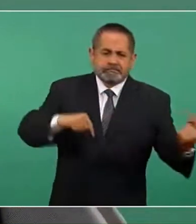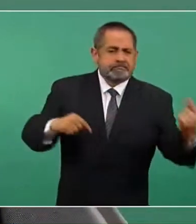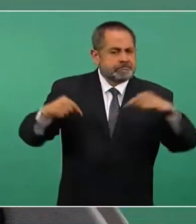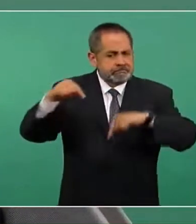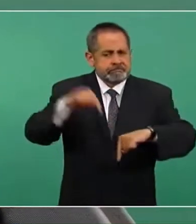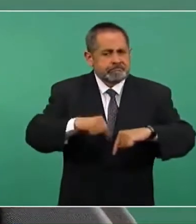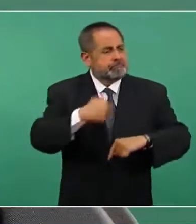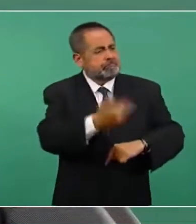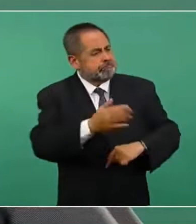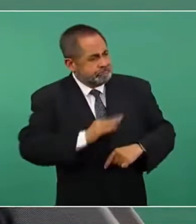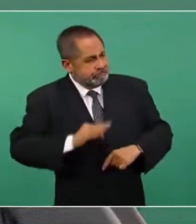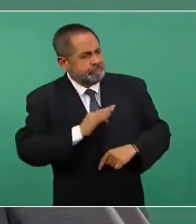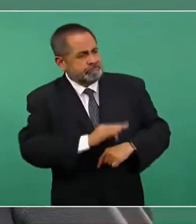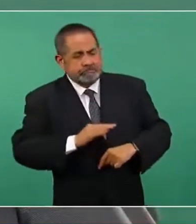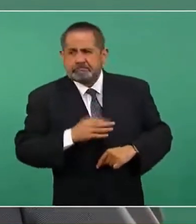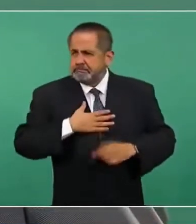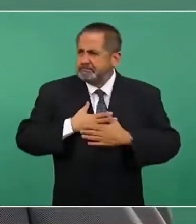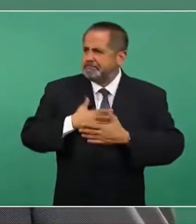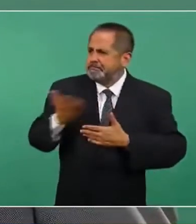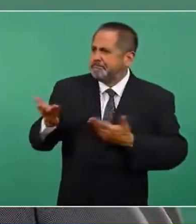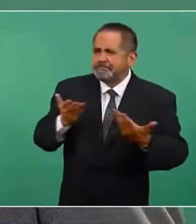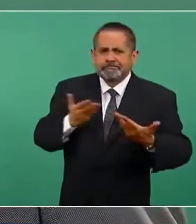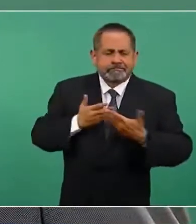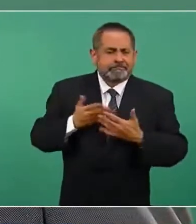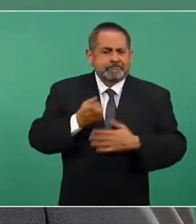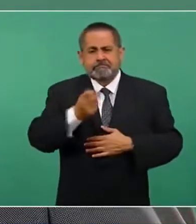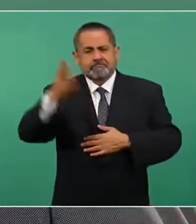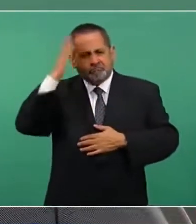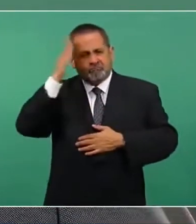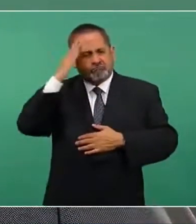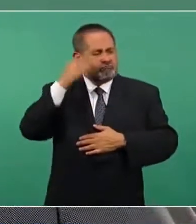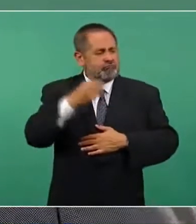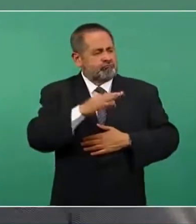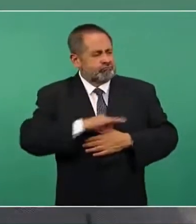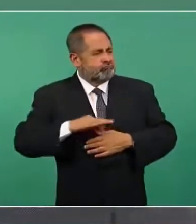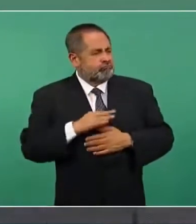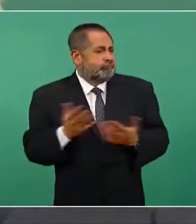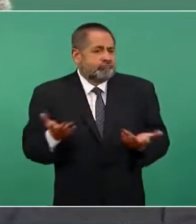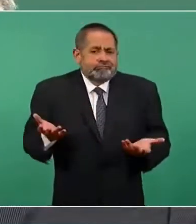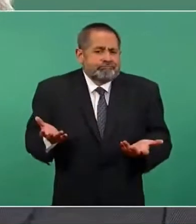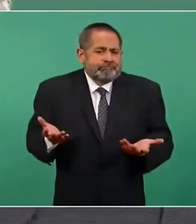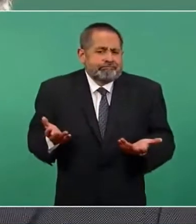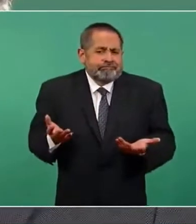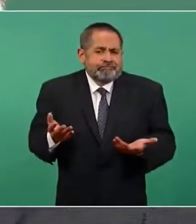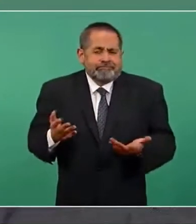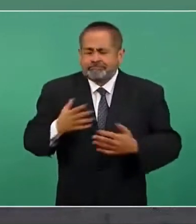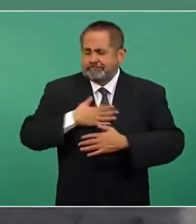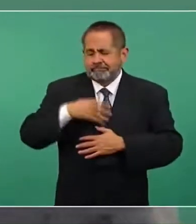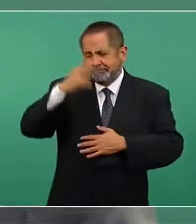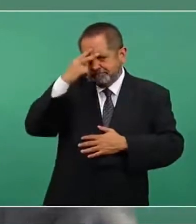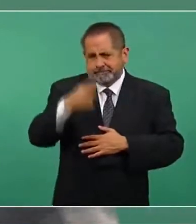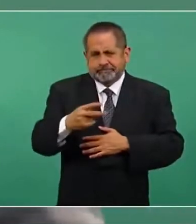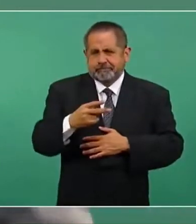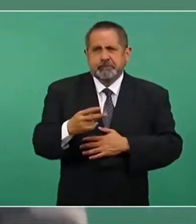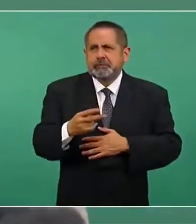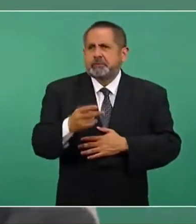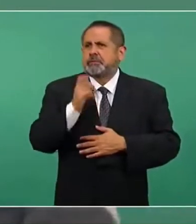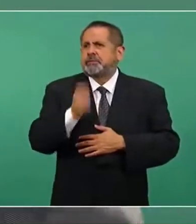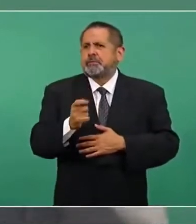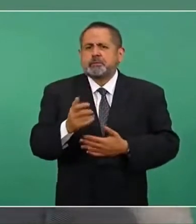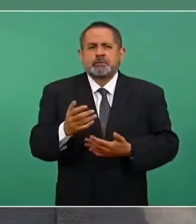de dirigentes sociales. Entonces, no hay ningún